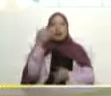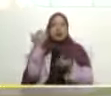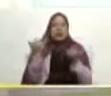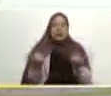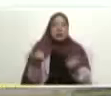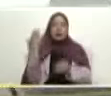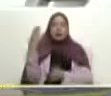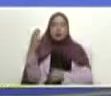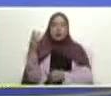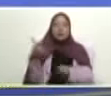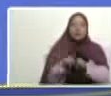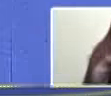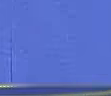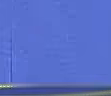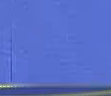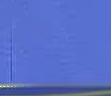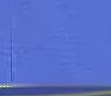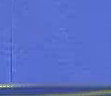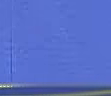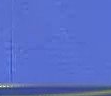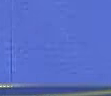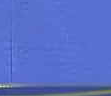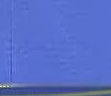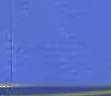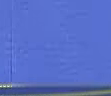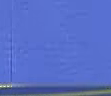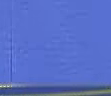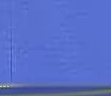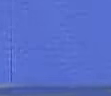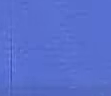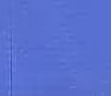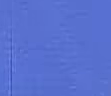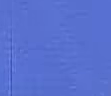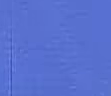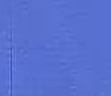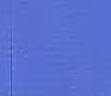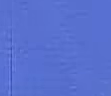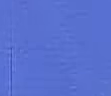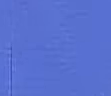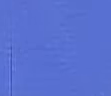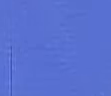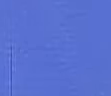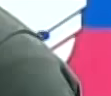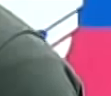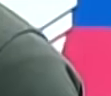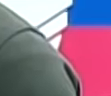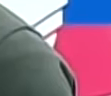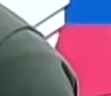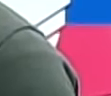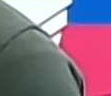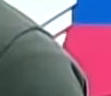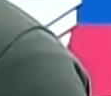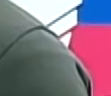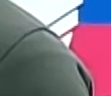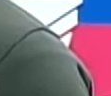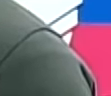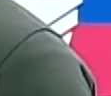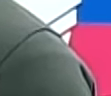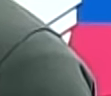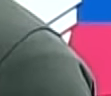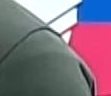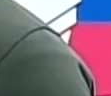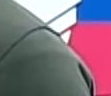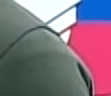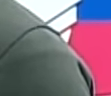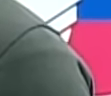Caracas capital de la república ya te salió tu primera tarea Mervin Maldonado Mervin la profundidad del pueblo a las